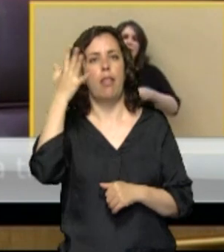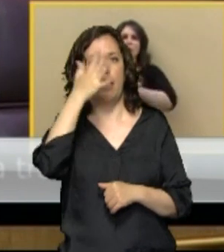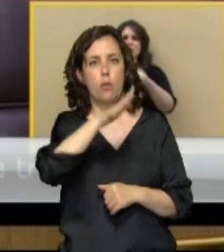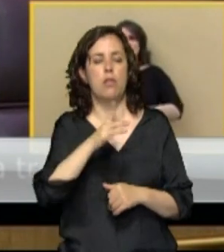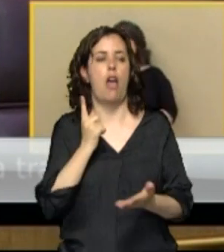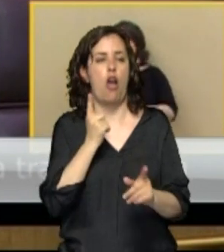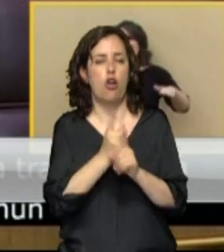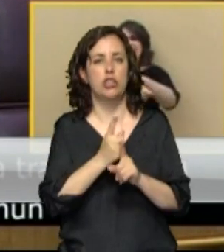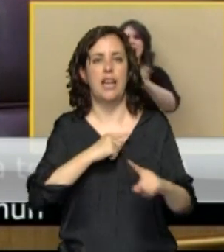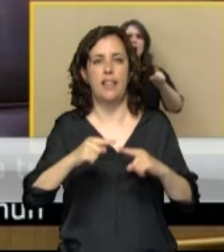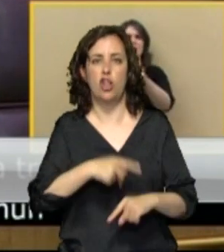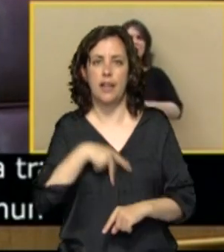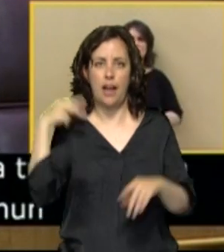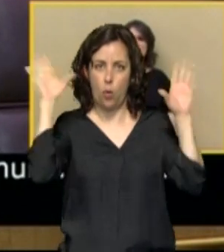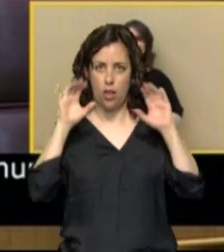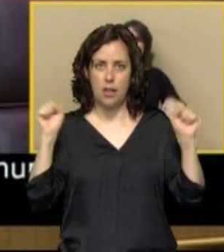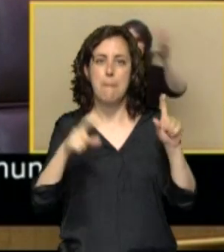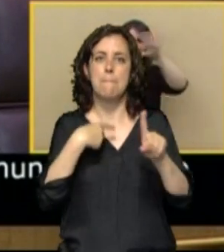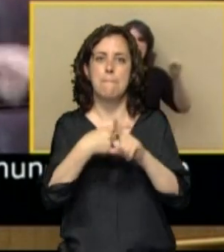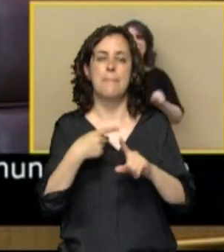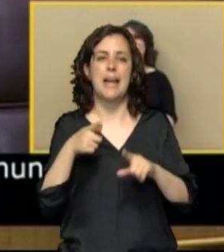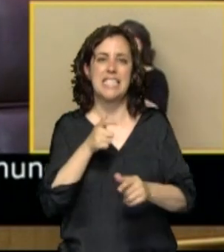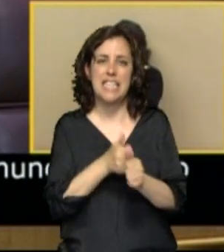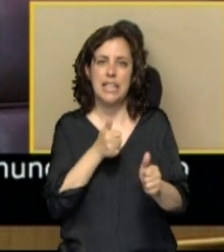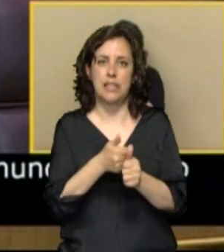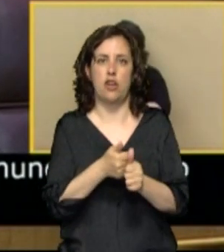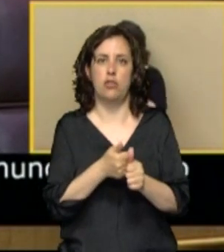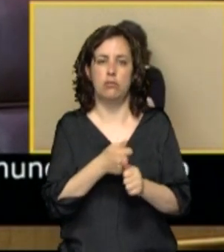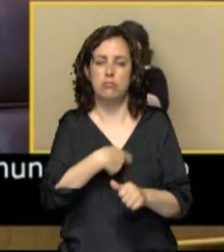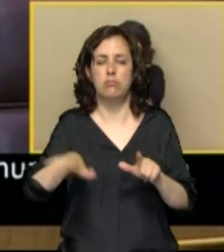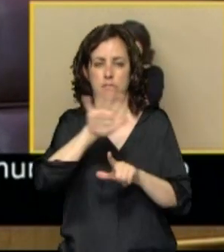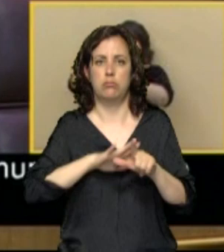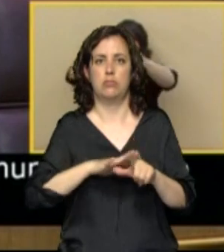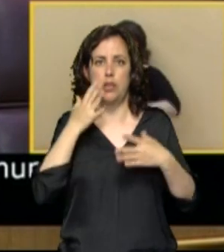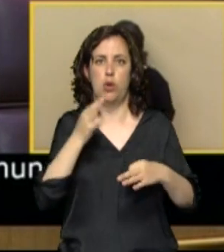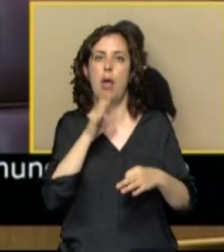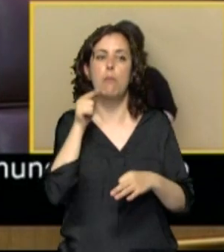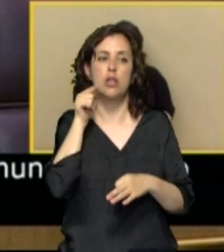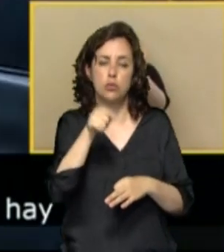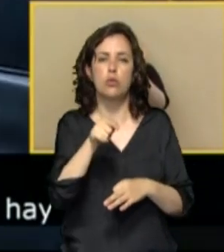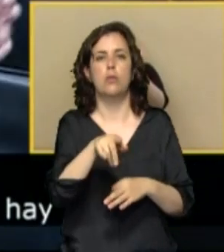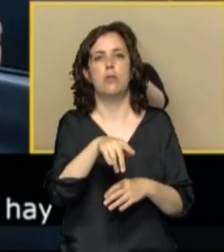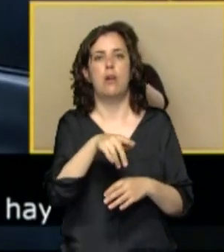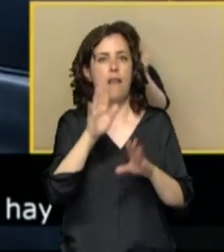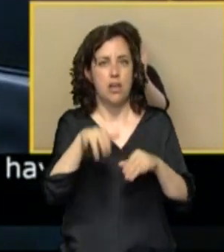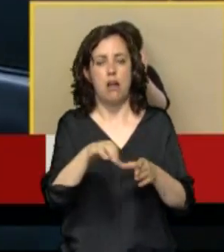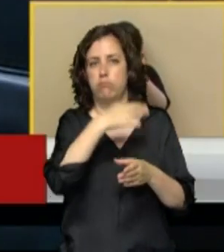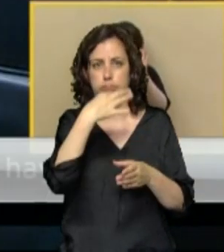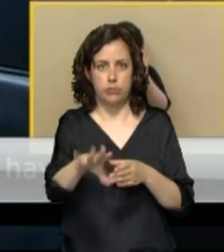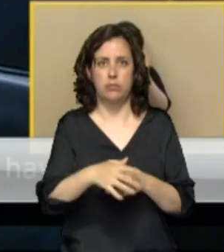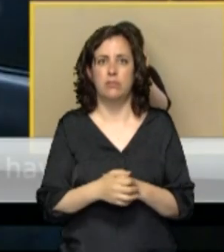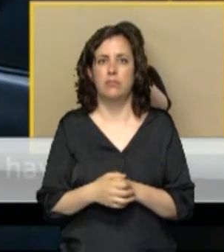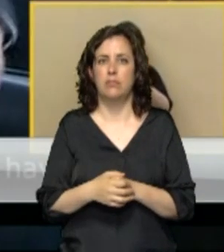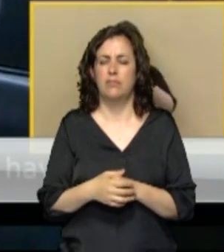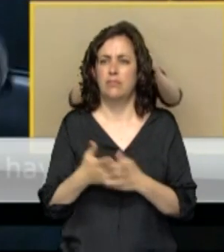directora general de la Guardia Civil y contra el secretario de Estado de Seguridad, porque usted va a caer por su subordinado, señor ministro Marlaska. La remodelación del